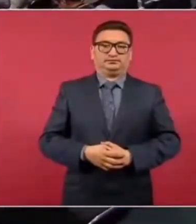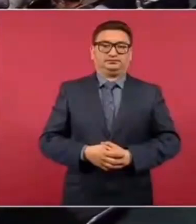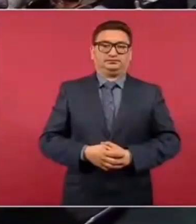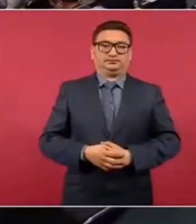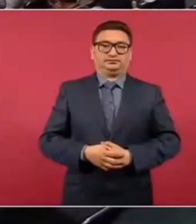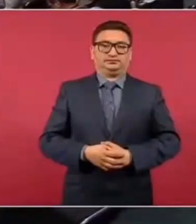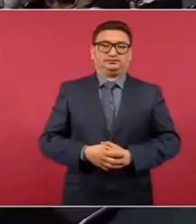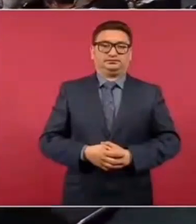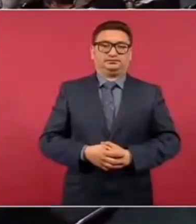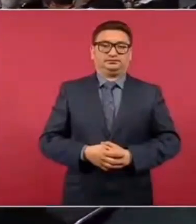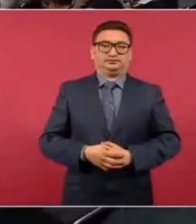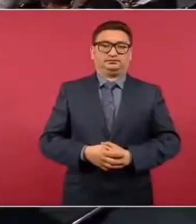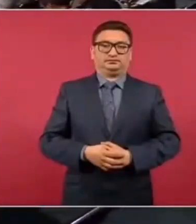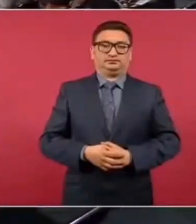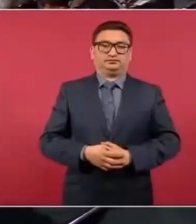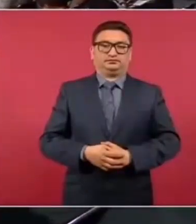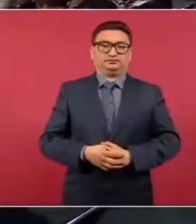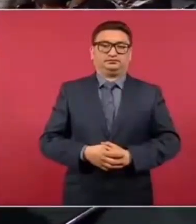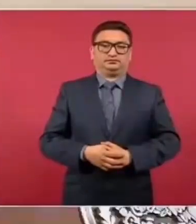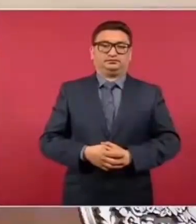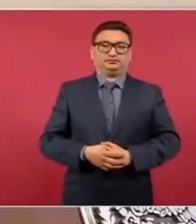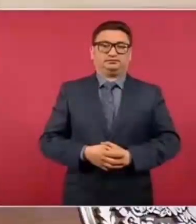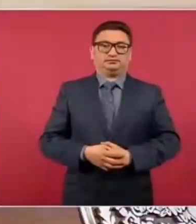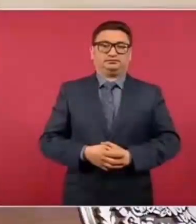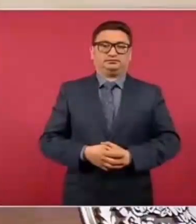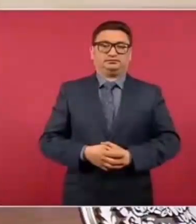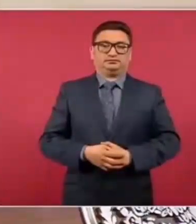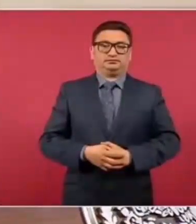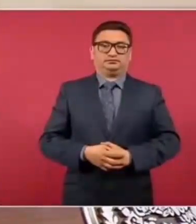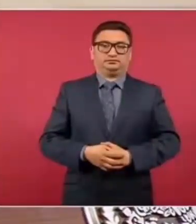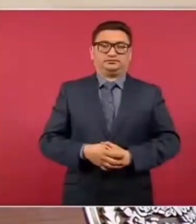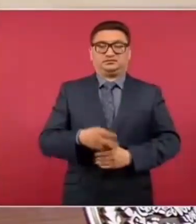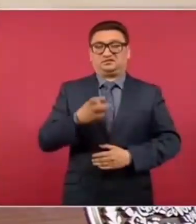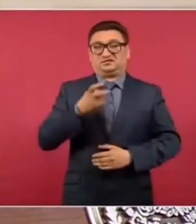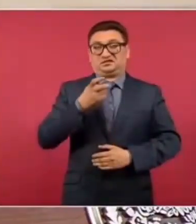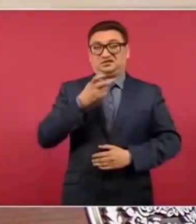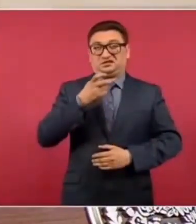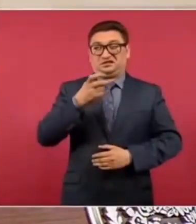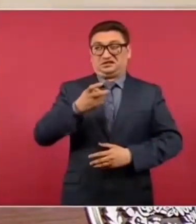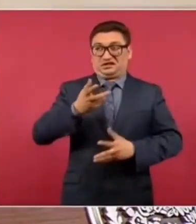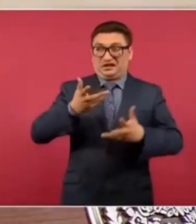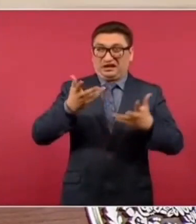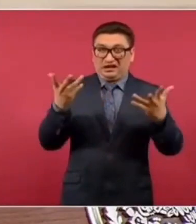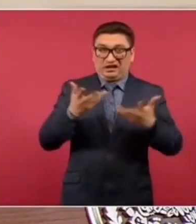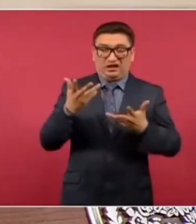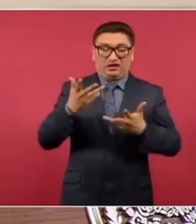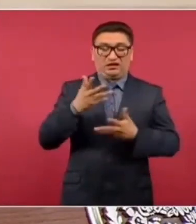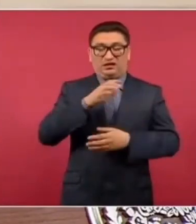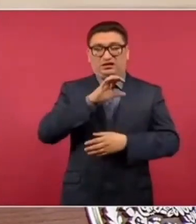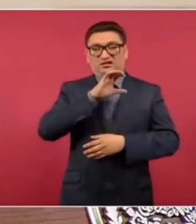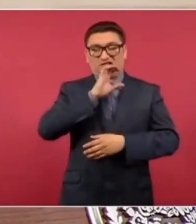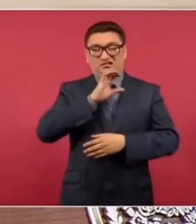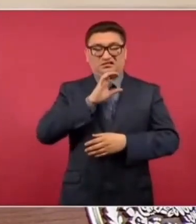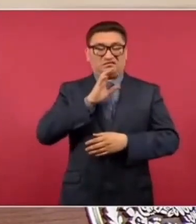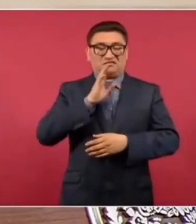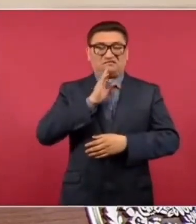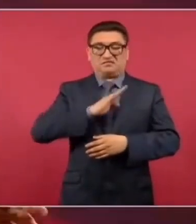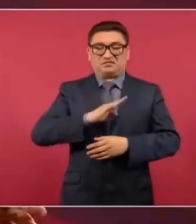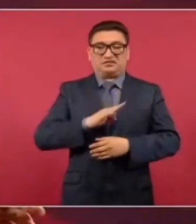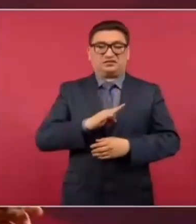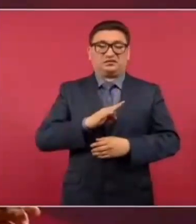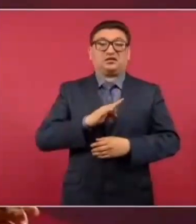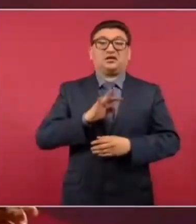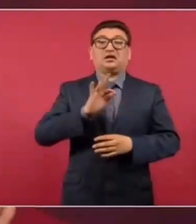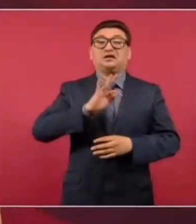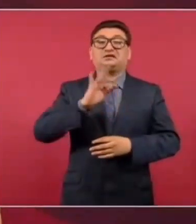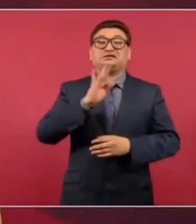escándalo, aunque se